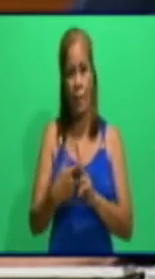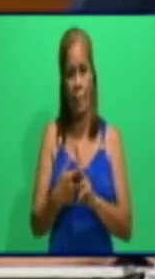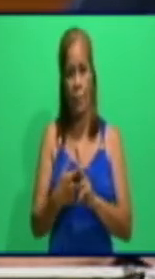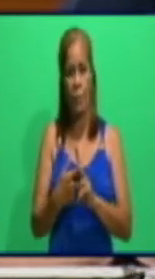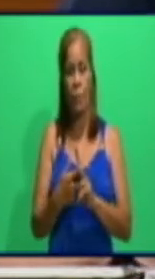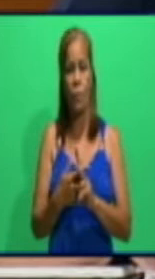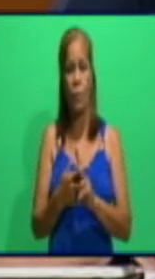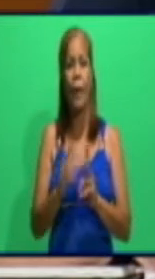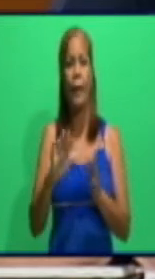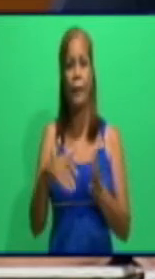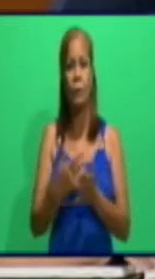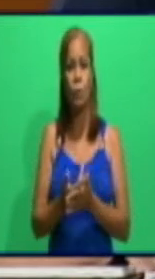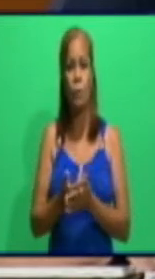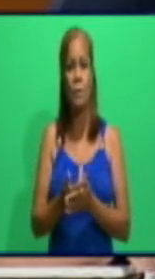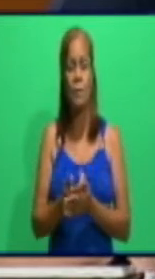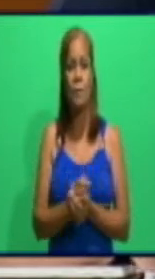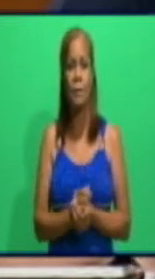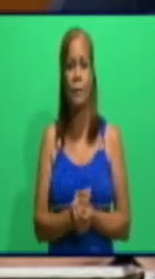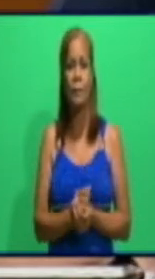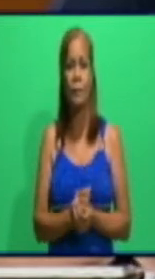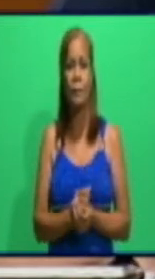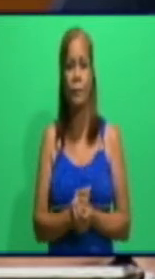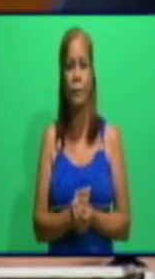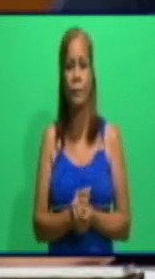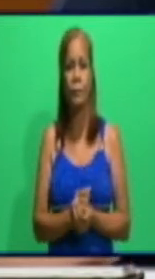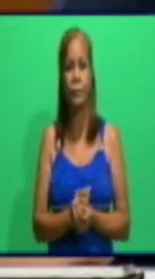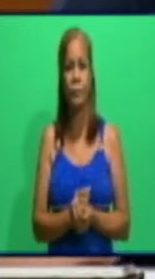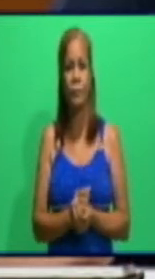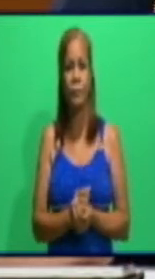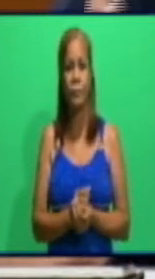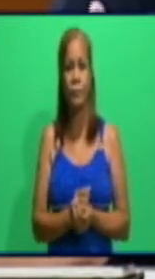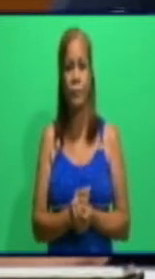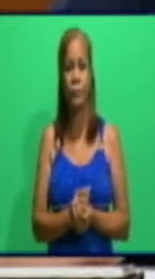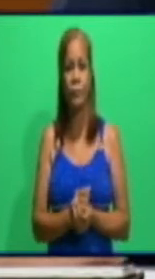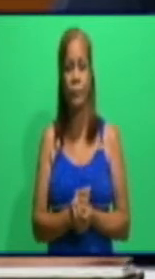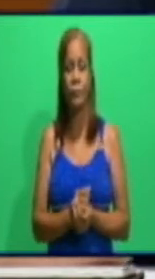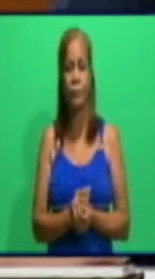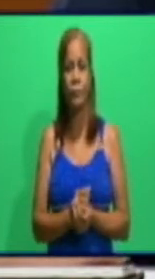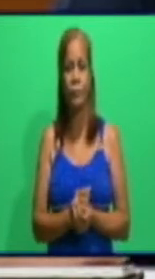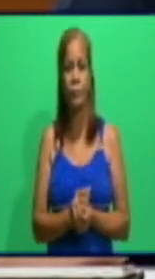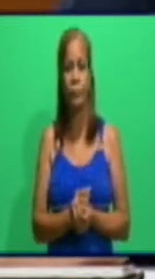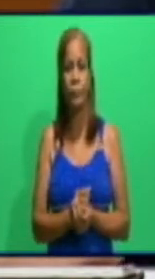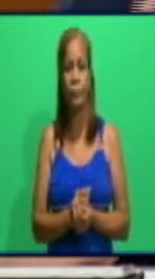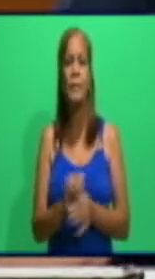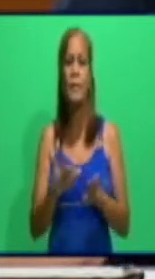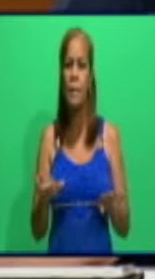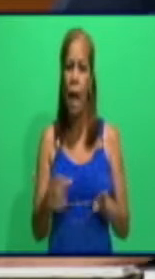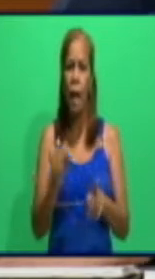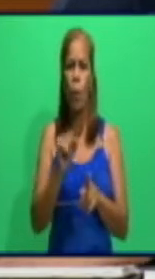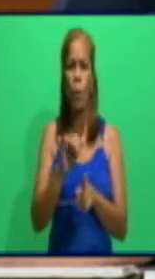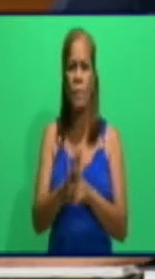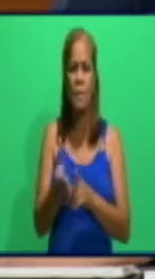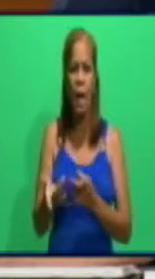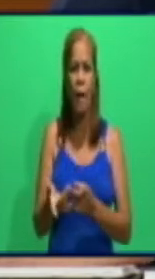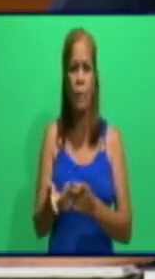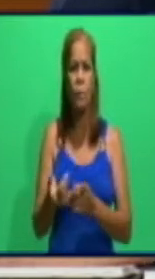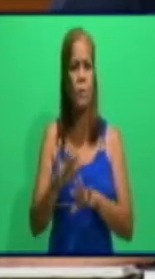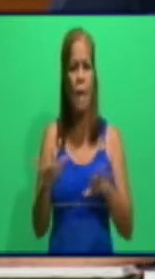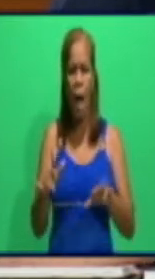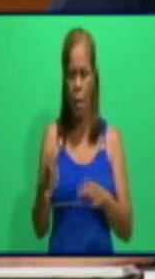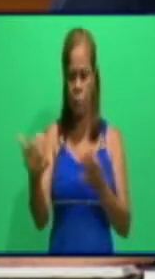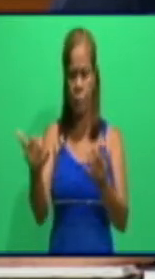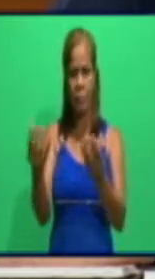específicamente 3Q, que se comenzaron a llegar a resultados positivos,